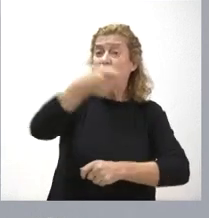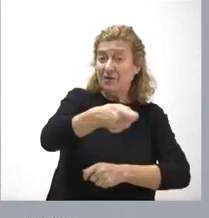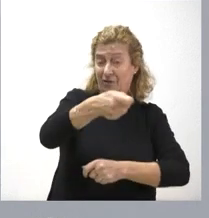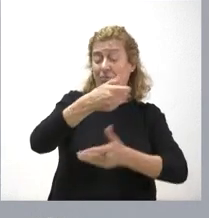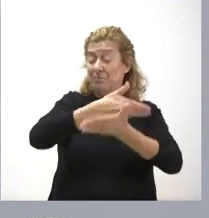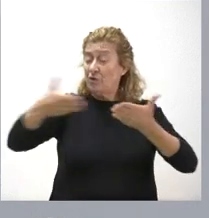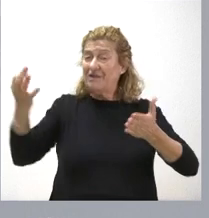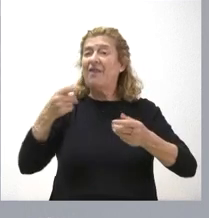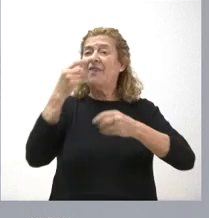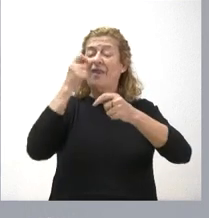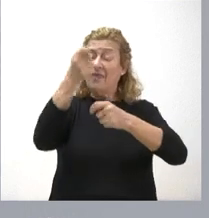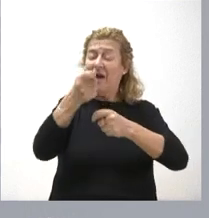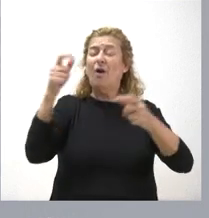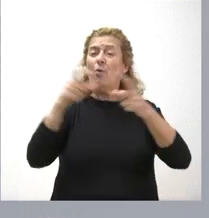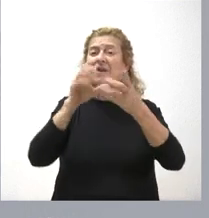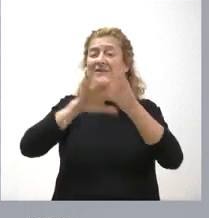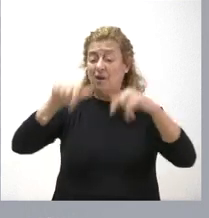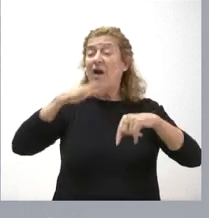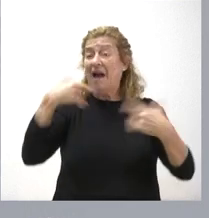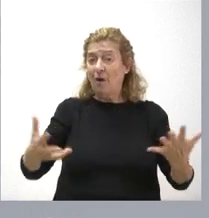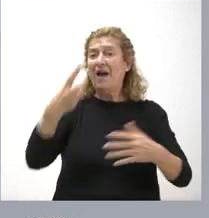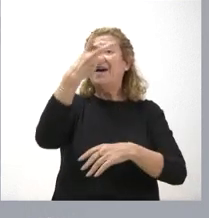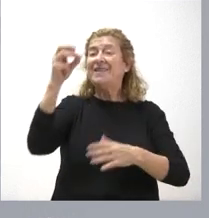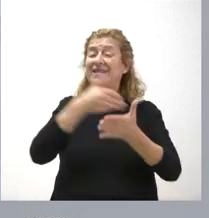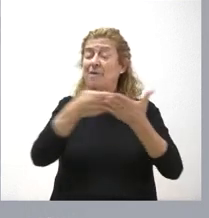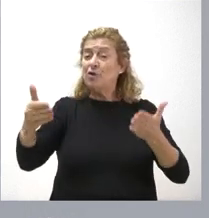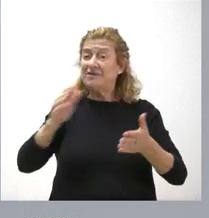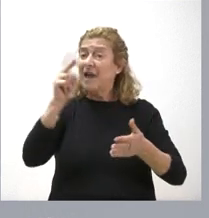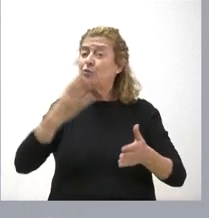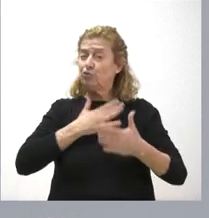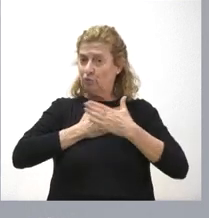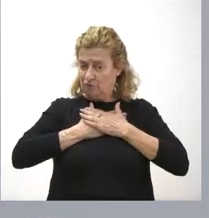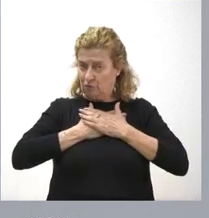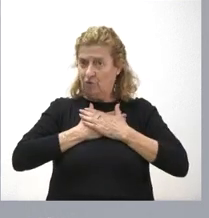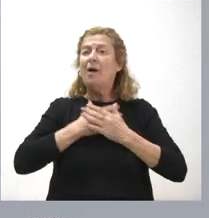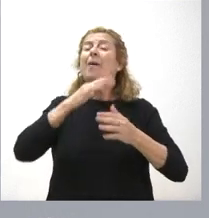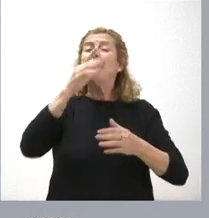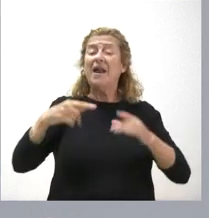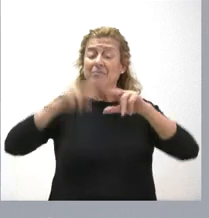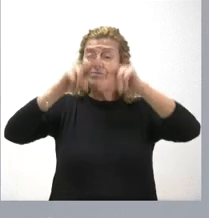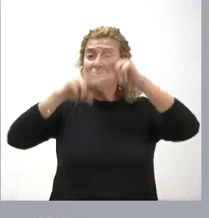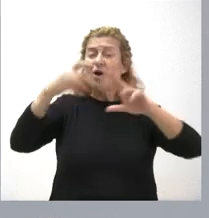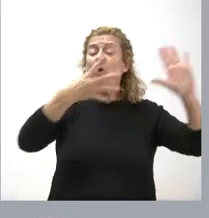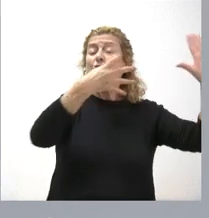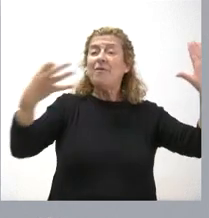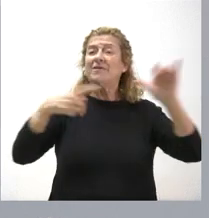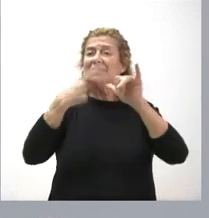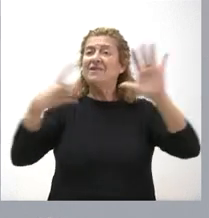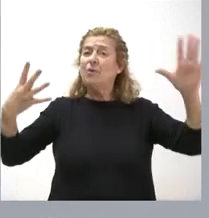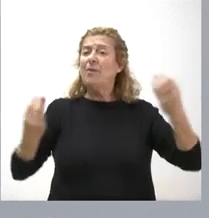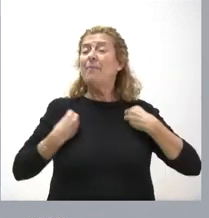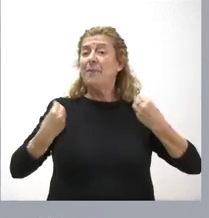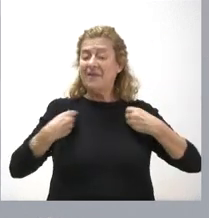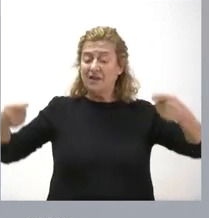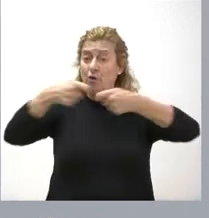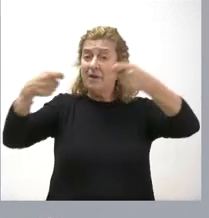Junta de Castilla y, en este caso, por 30 millones de euros de fondos propios para la construcción de 939 viviendas colaborativas en régimen